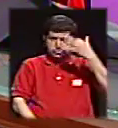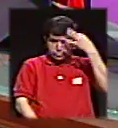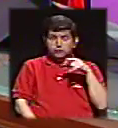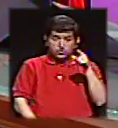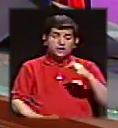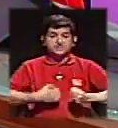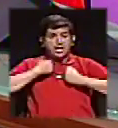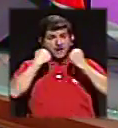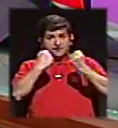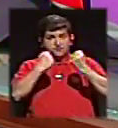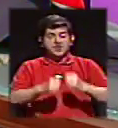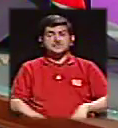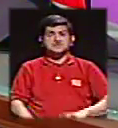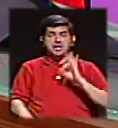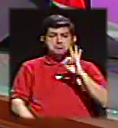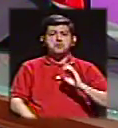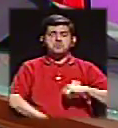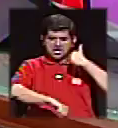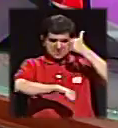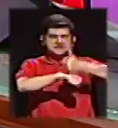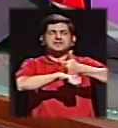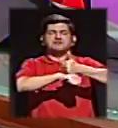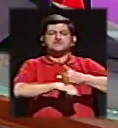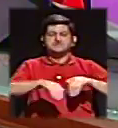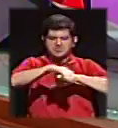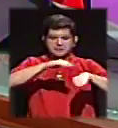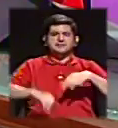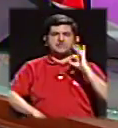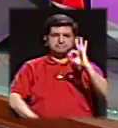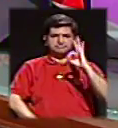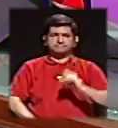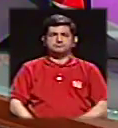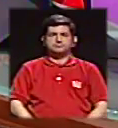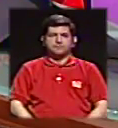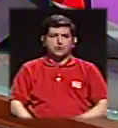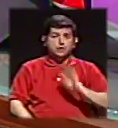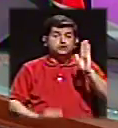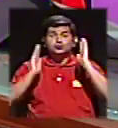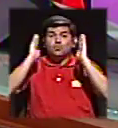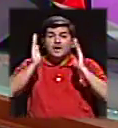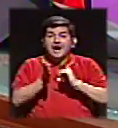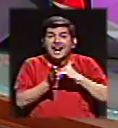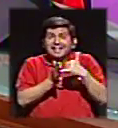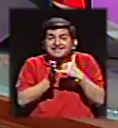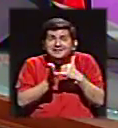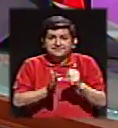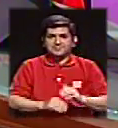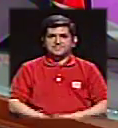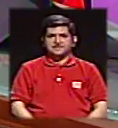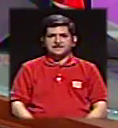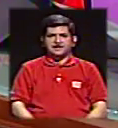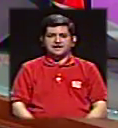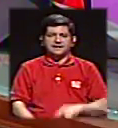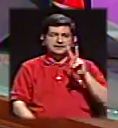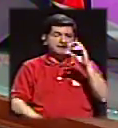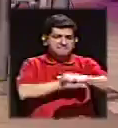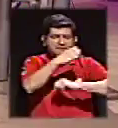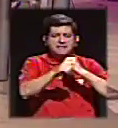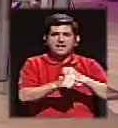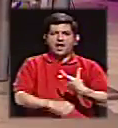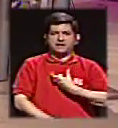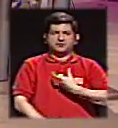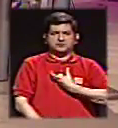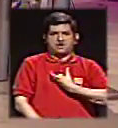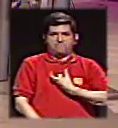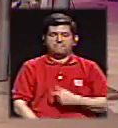parece que esa es su fortaleza. Está bien parado en una plataforma buena. ¿Cuál es su gran debilidad? Más de 20 años en una